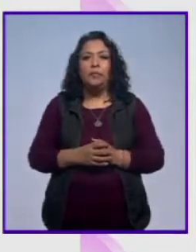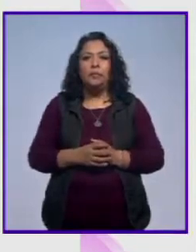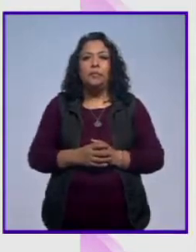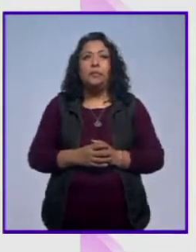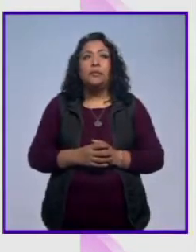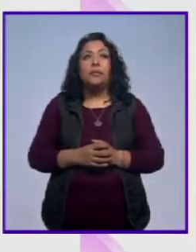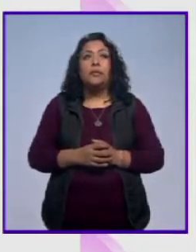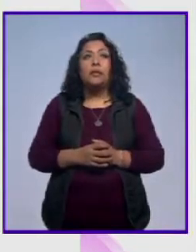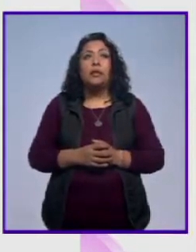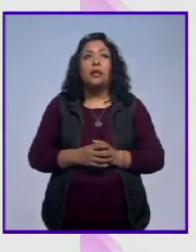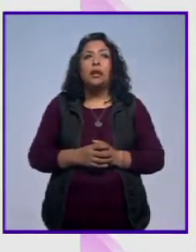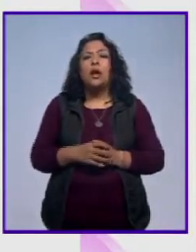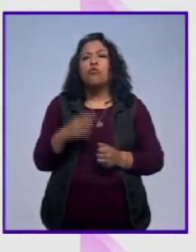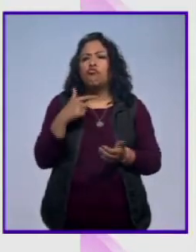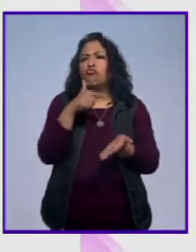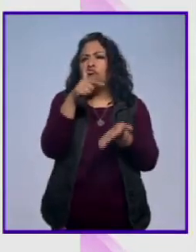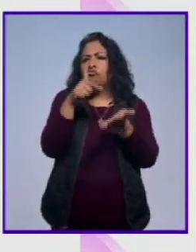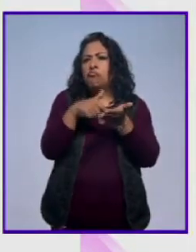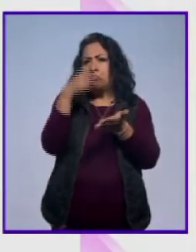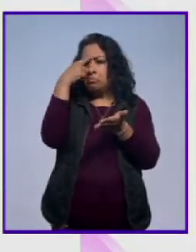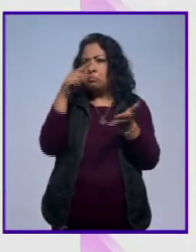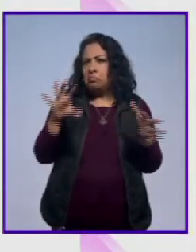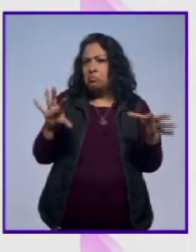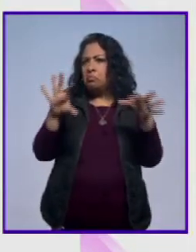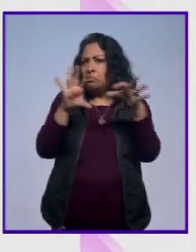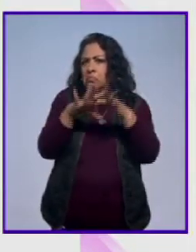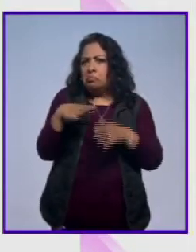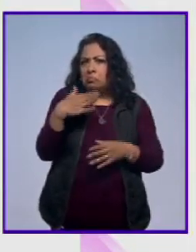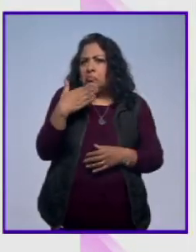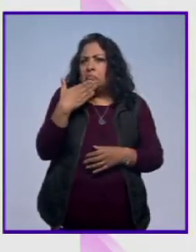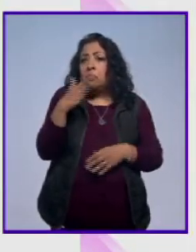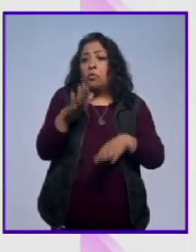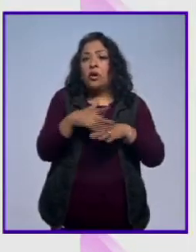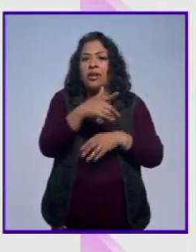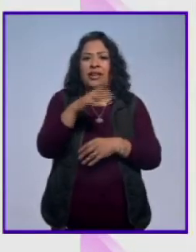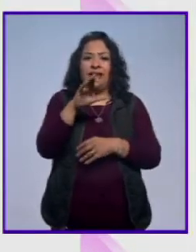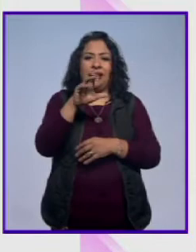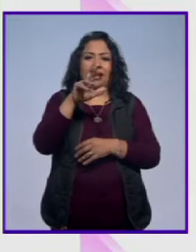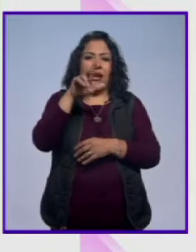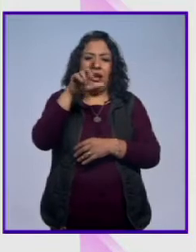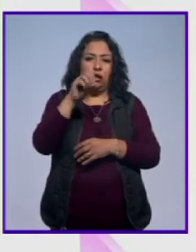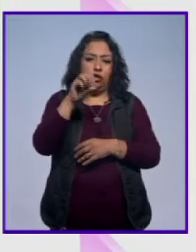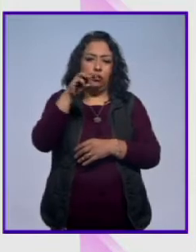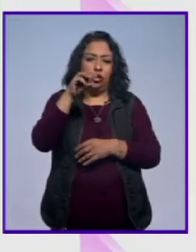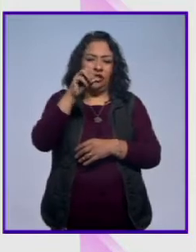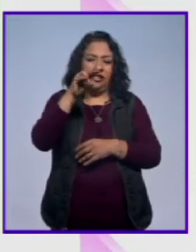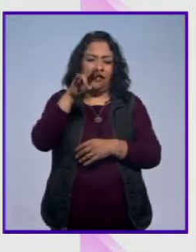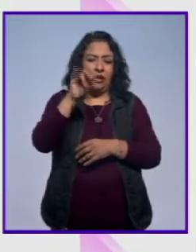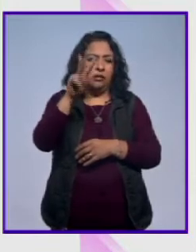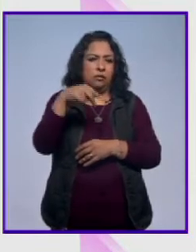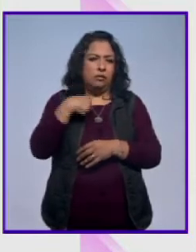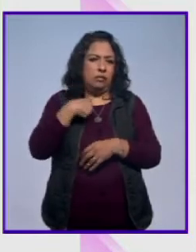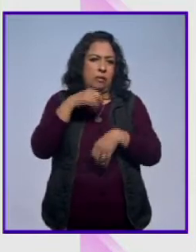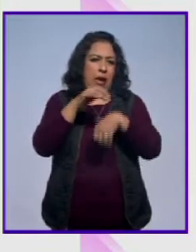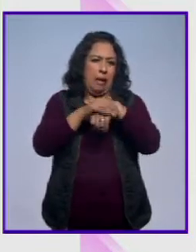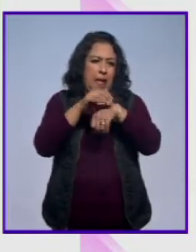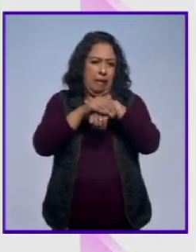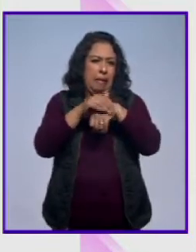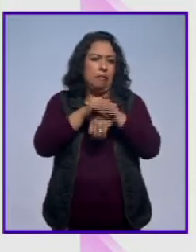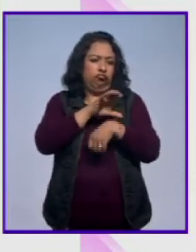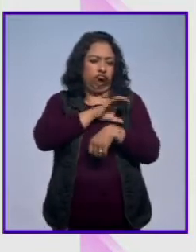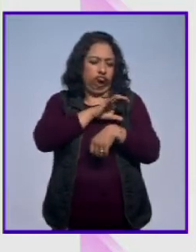A un lugar yo creo que muy apropiado porque Carlos Monsiváis que era un querido amigo mío